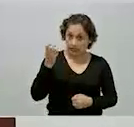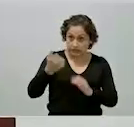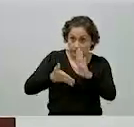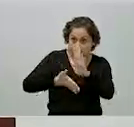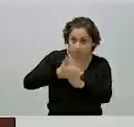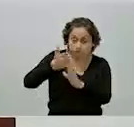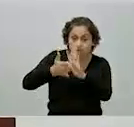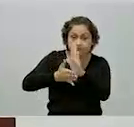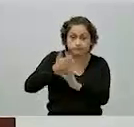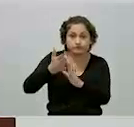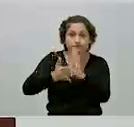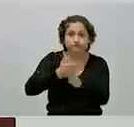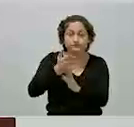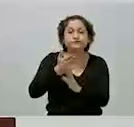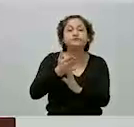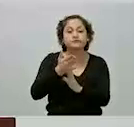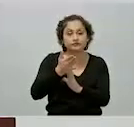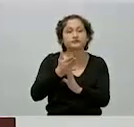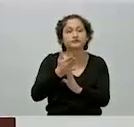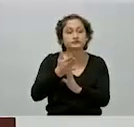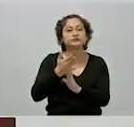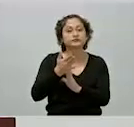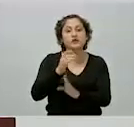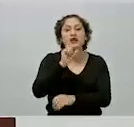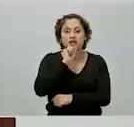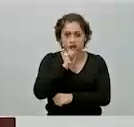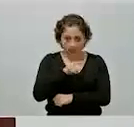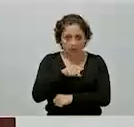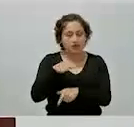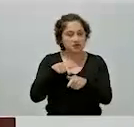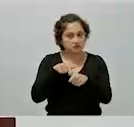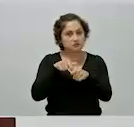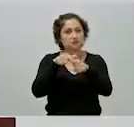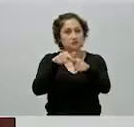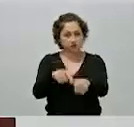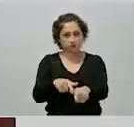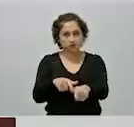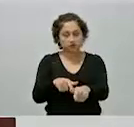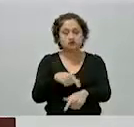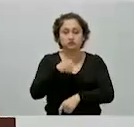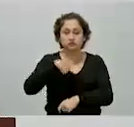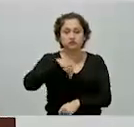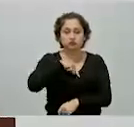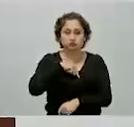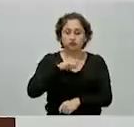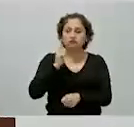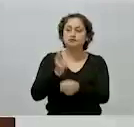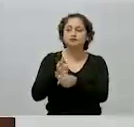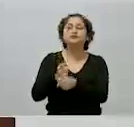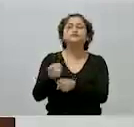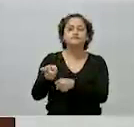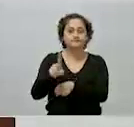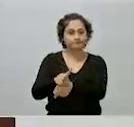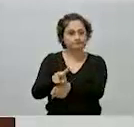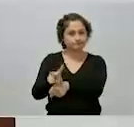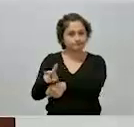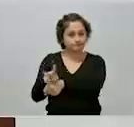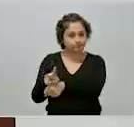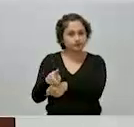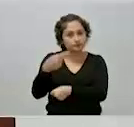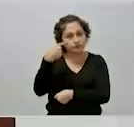encontramos en proceso y decidimos darle continuidad y se le